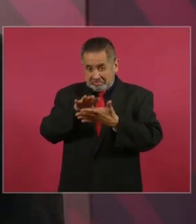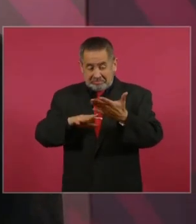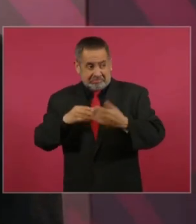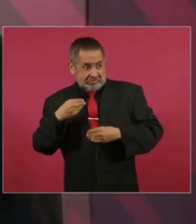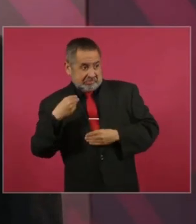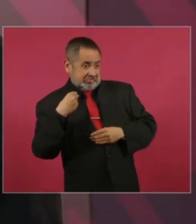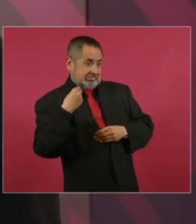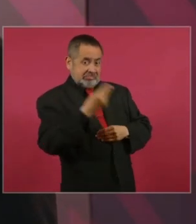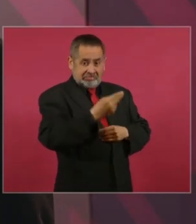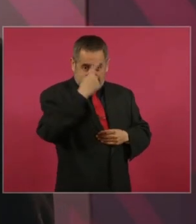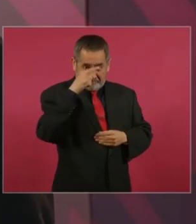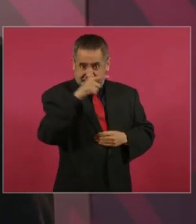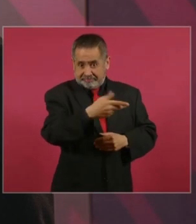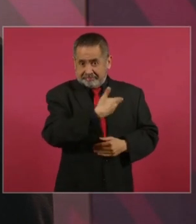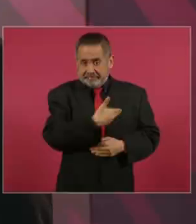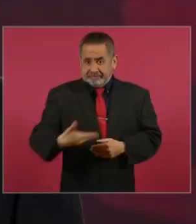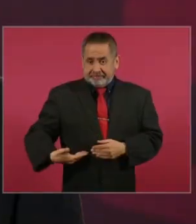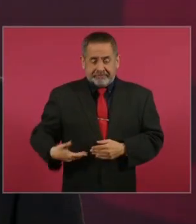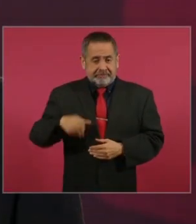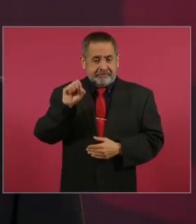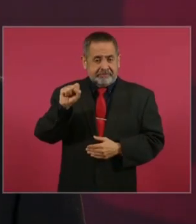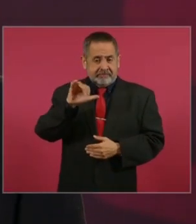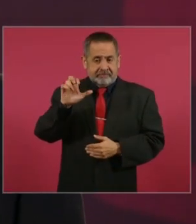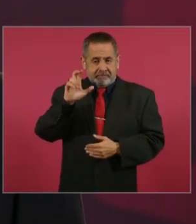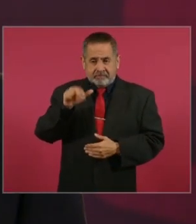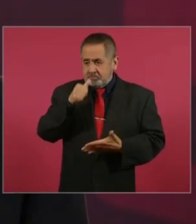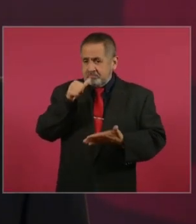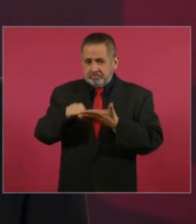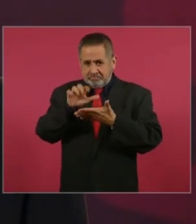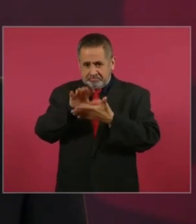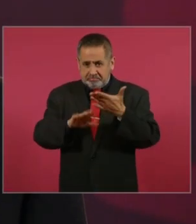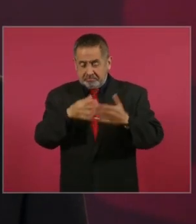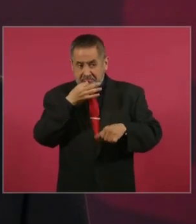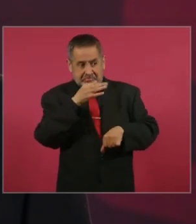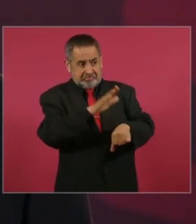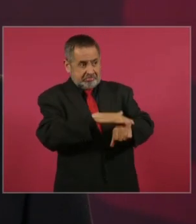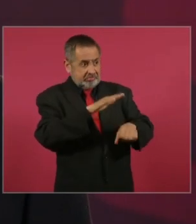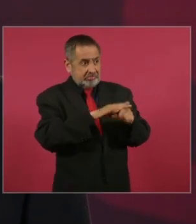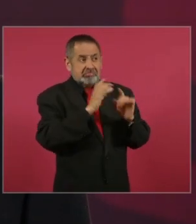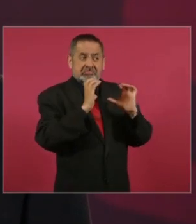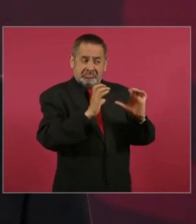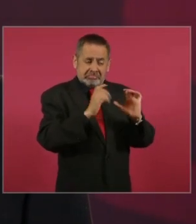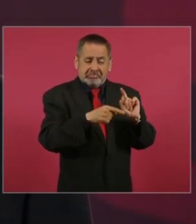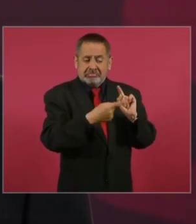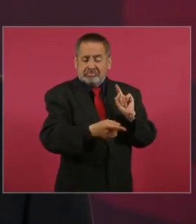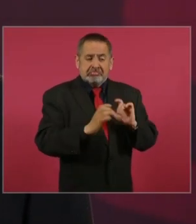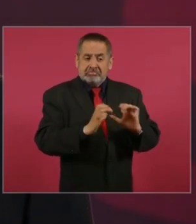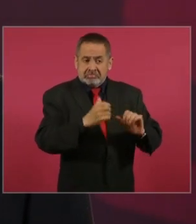de la Suprema Corte de Justicia advirtiéndole sobre este asunto.